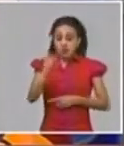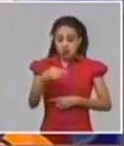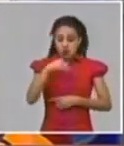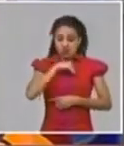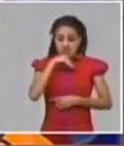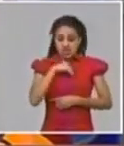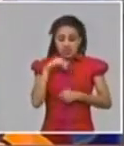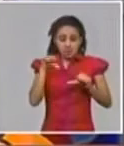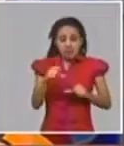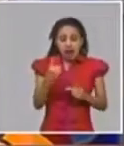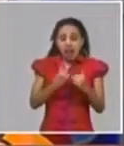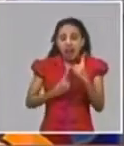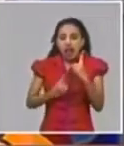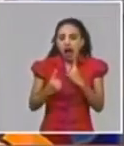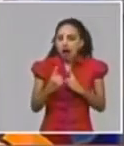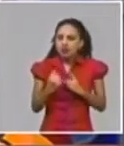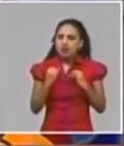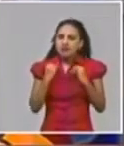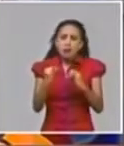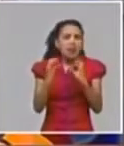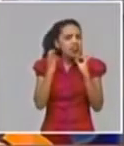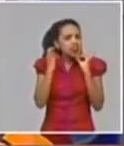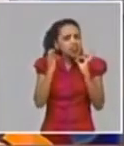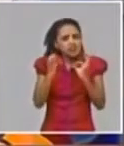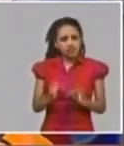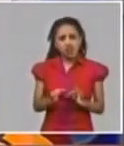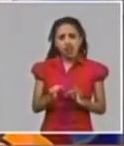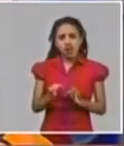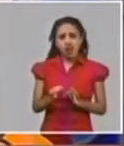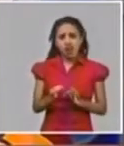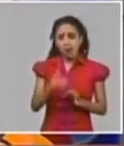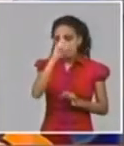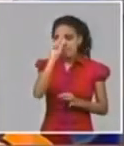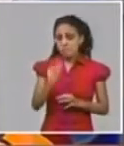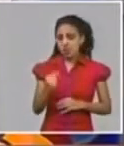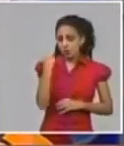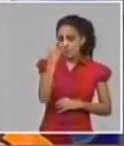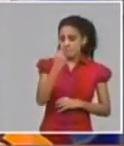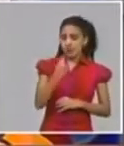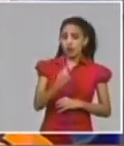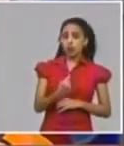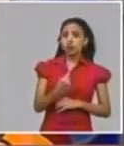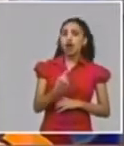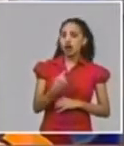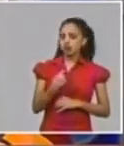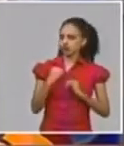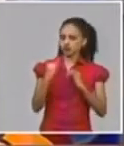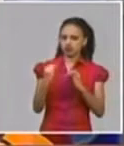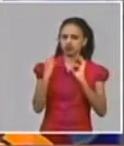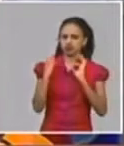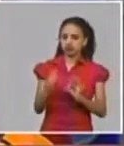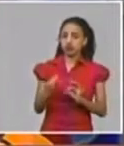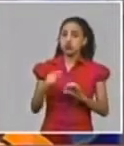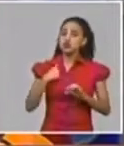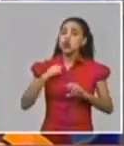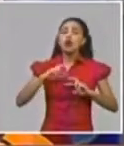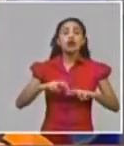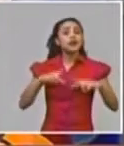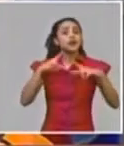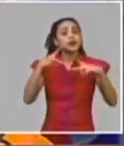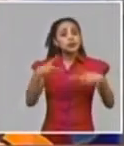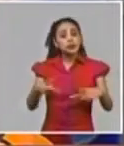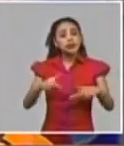no esconder los síntomas cuando son contactados por personal de la salud y los altero porque para nosotros la oportunidad del